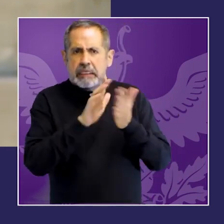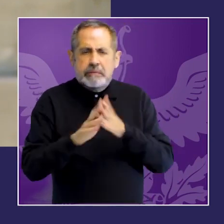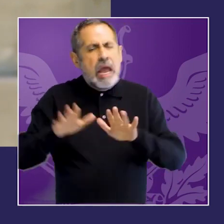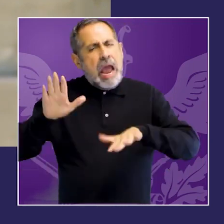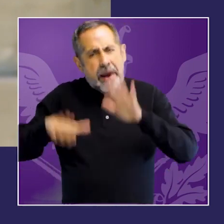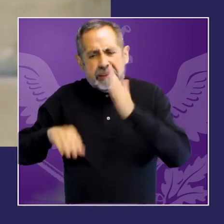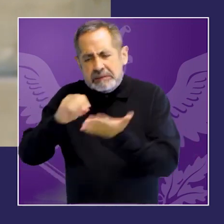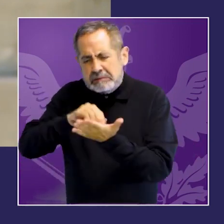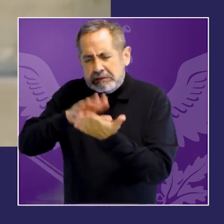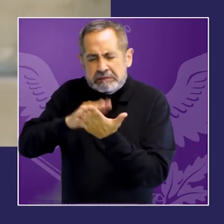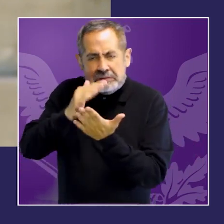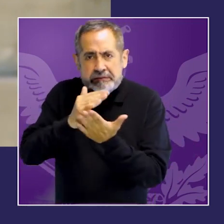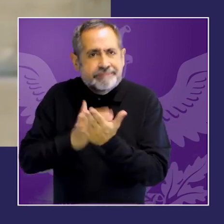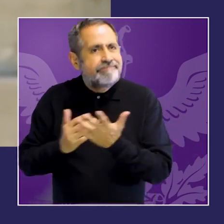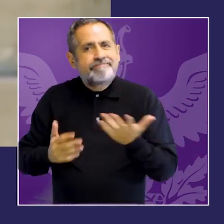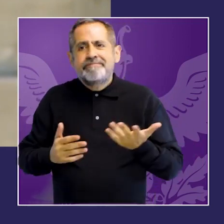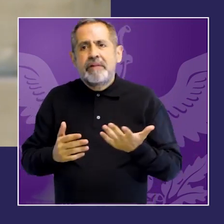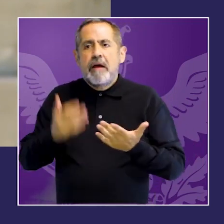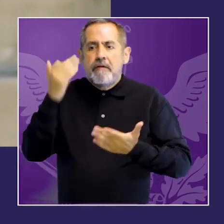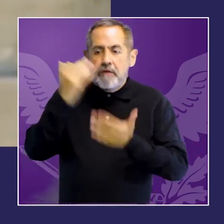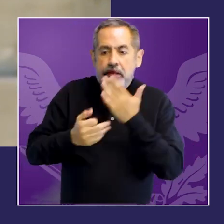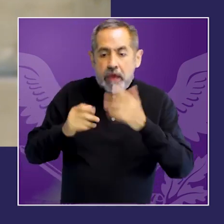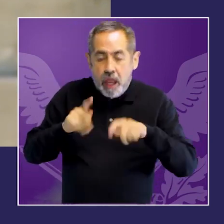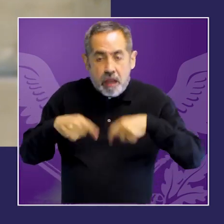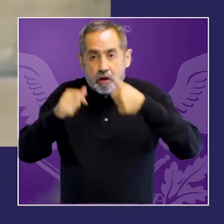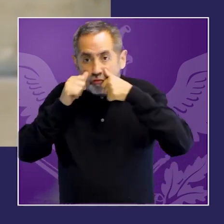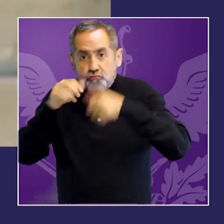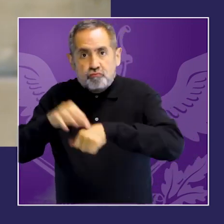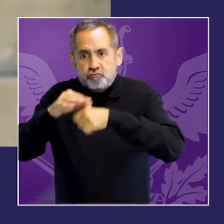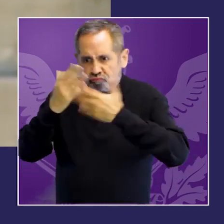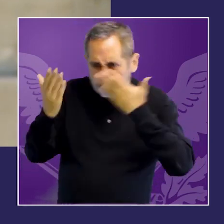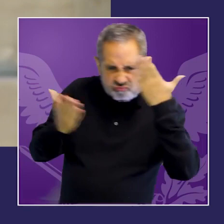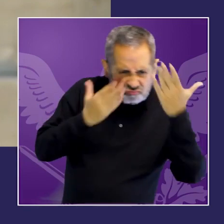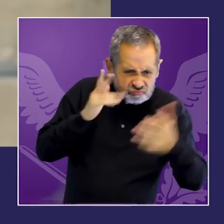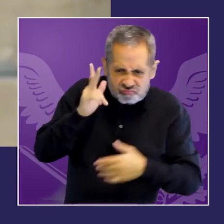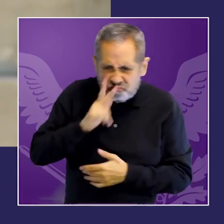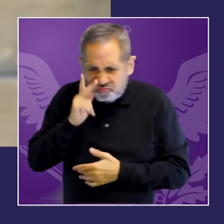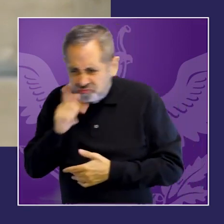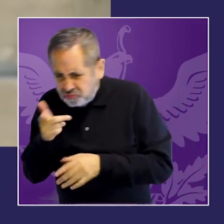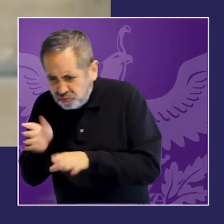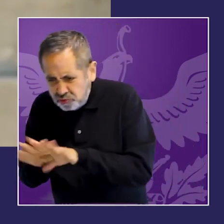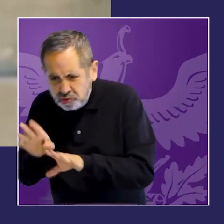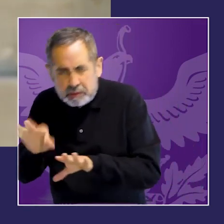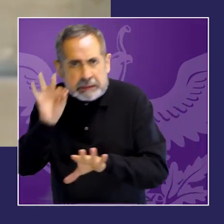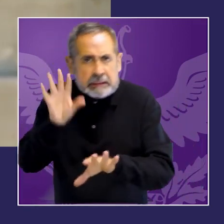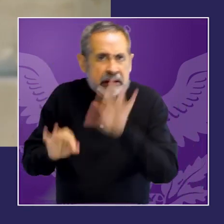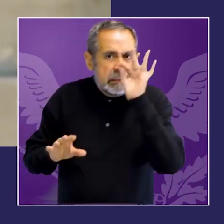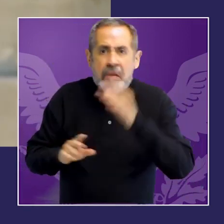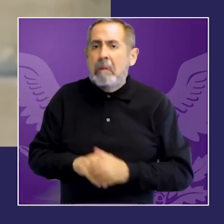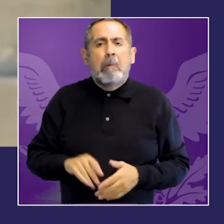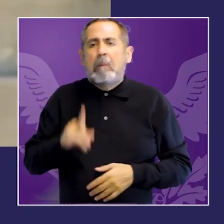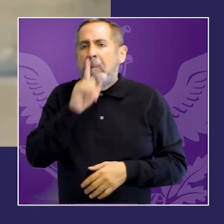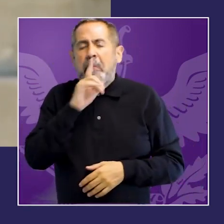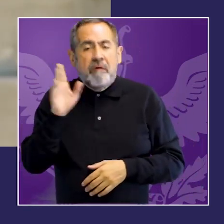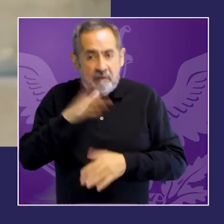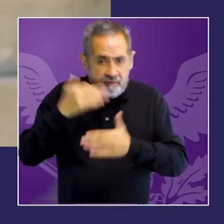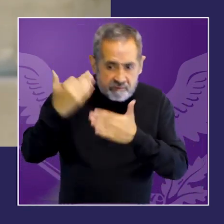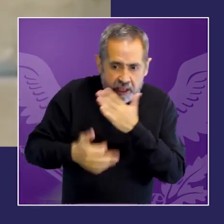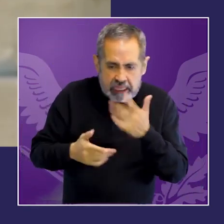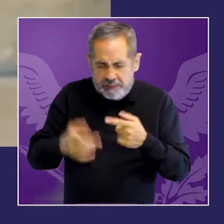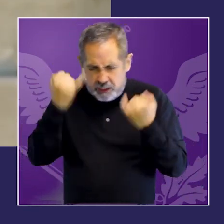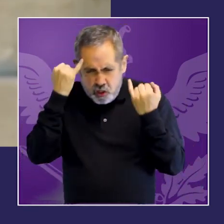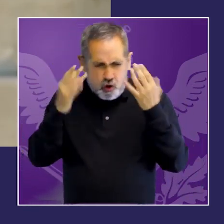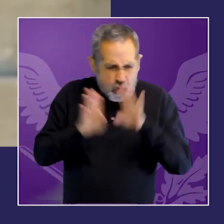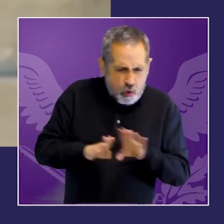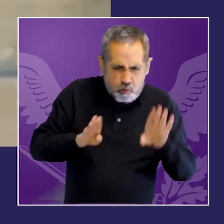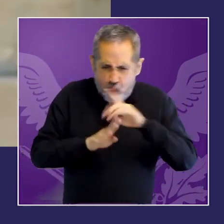En la transición hacia marcos normativos cada vez más sólidos y más integrales esta tendencia de leyes de segunda generación que